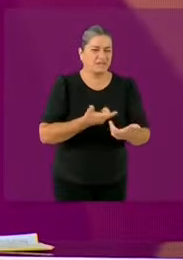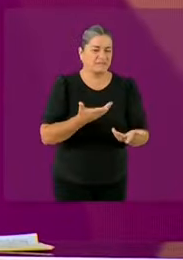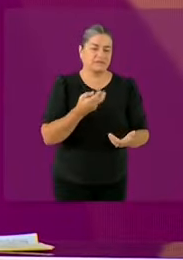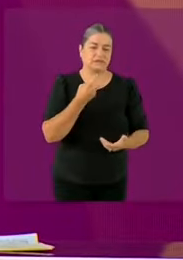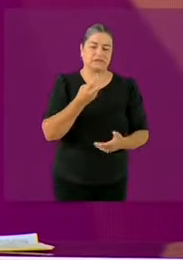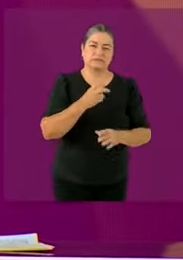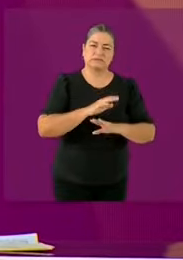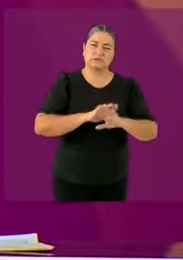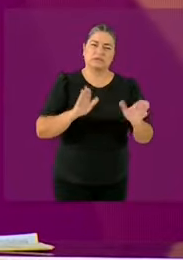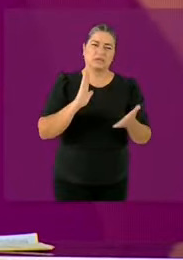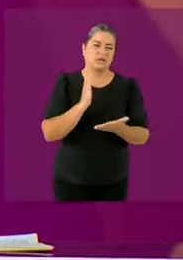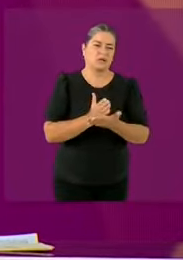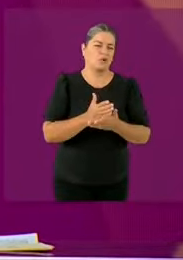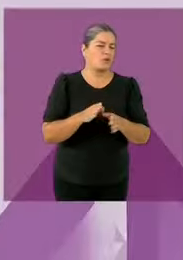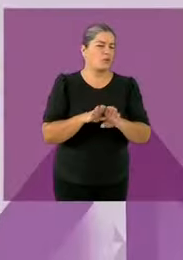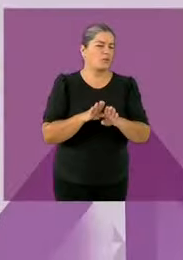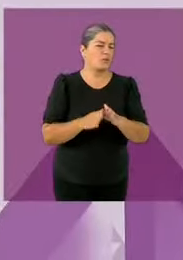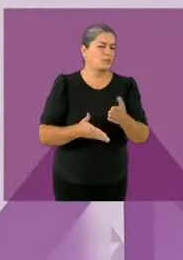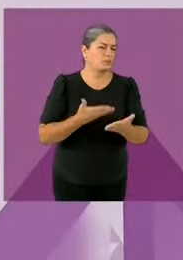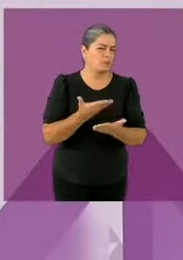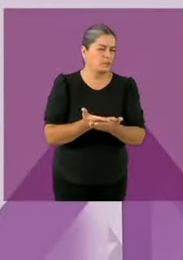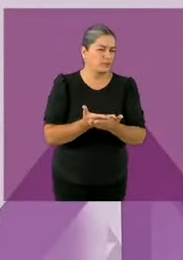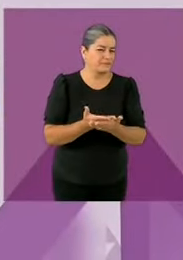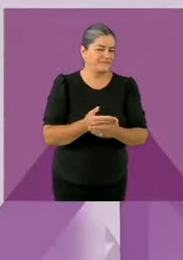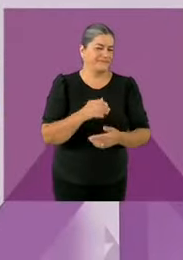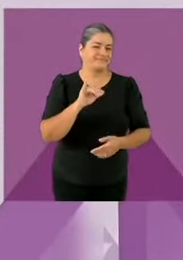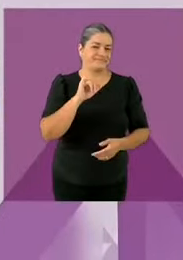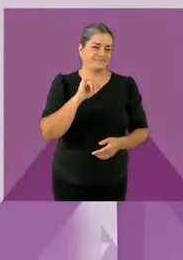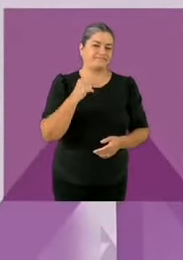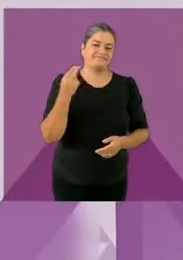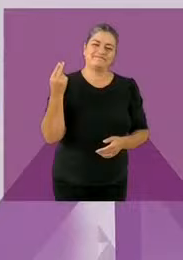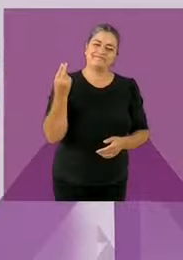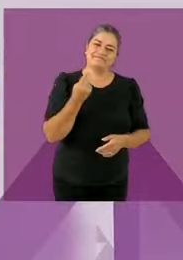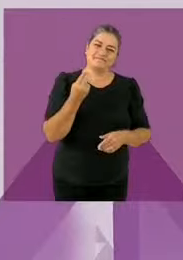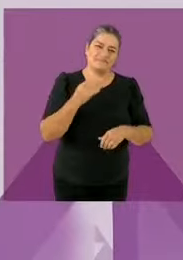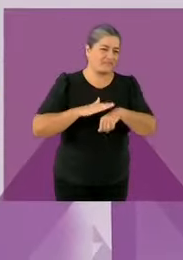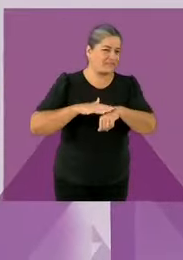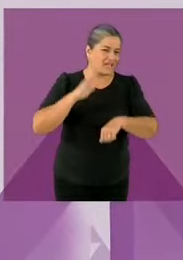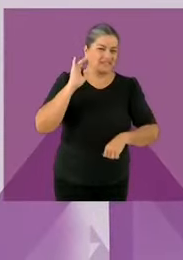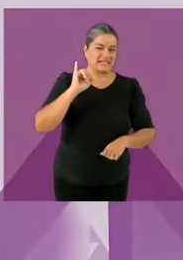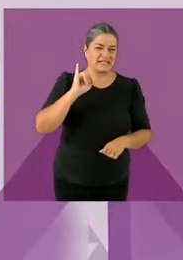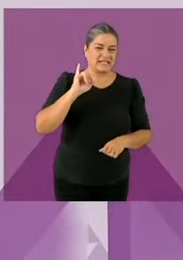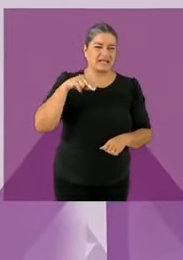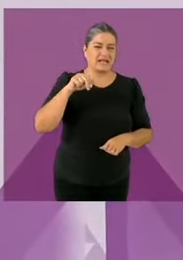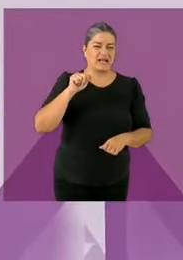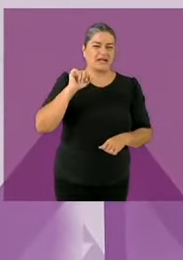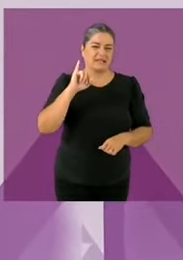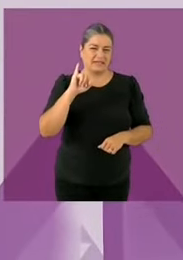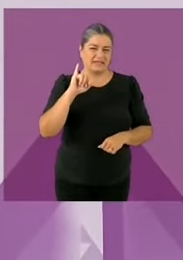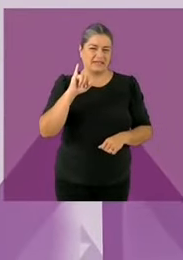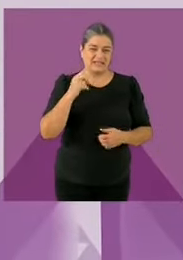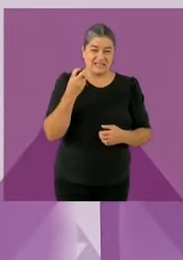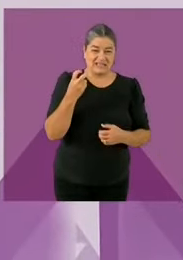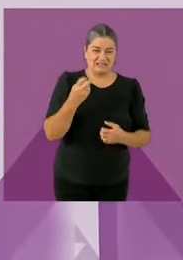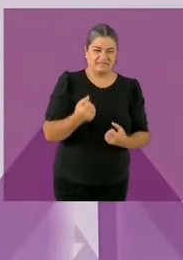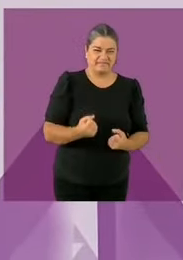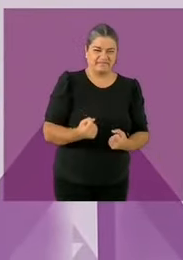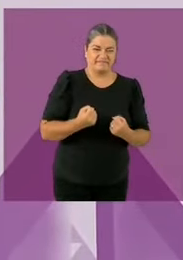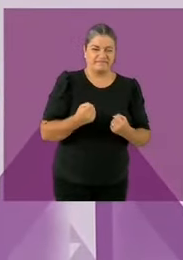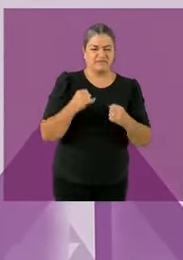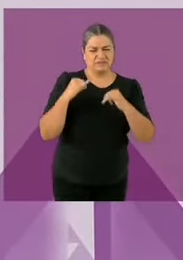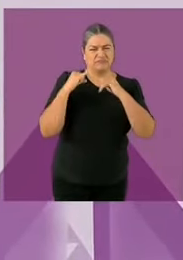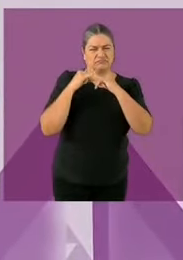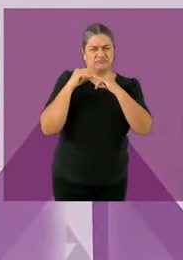Dos, la caja de cristal, fortalecer las facultades del INAI. Yo no voy a desaparecer al INAI, hay que darle dientes. Hay que tener una